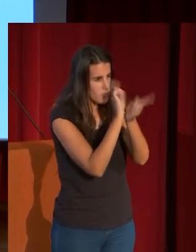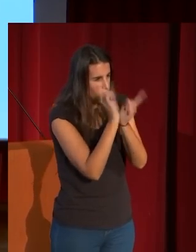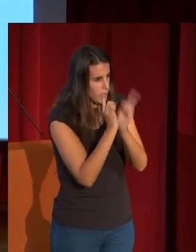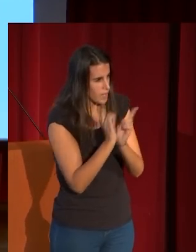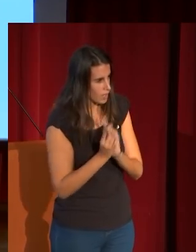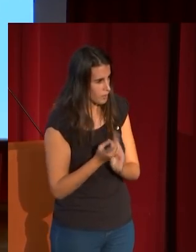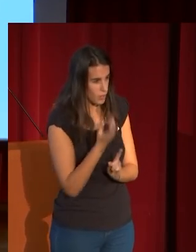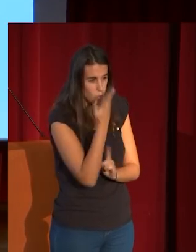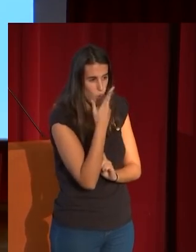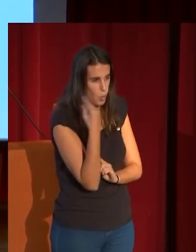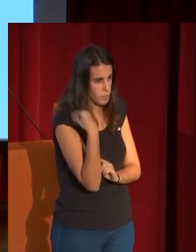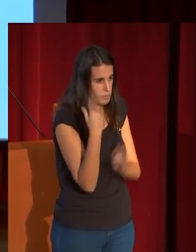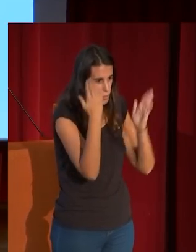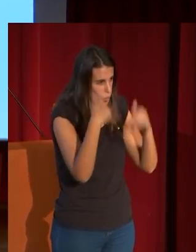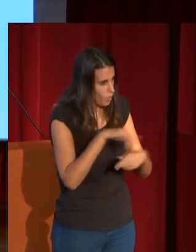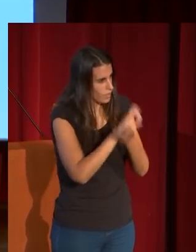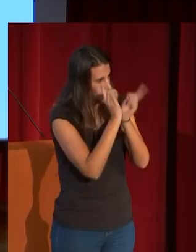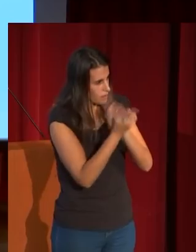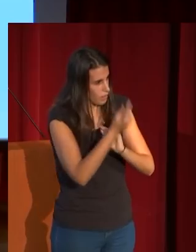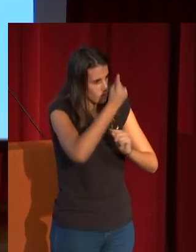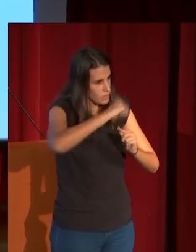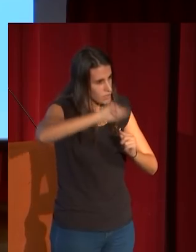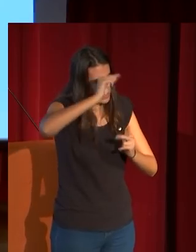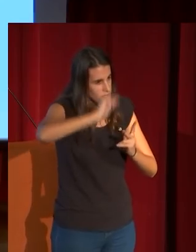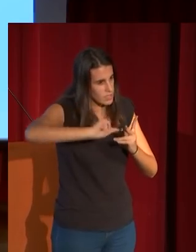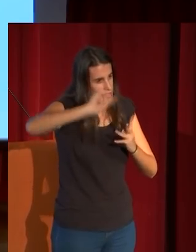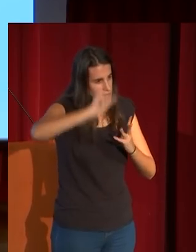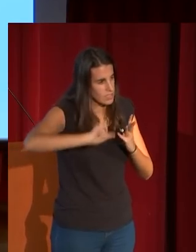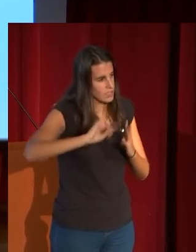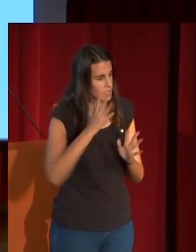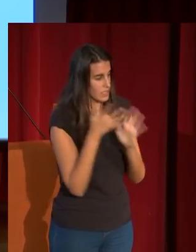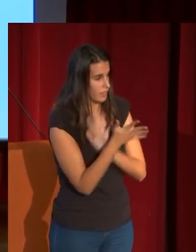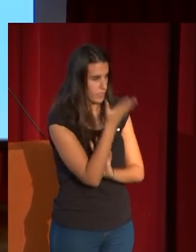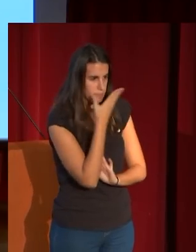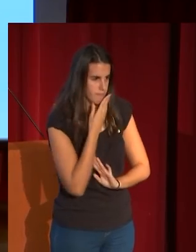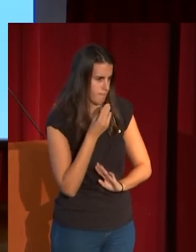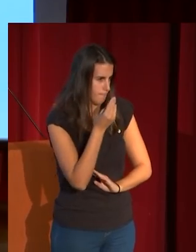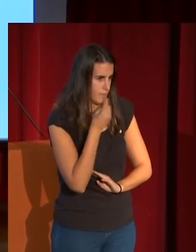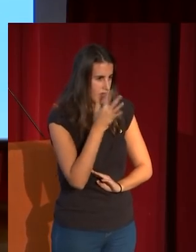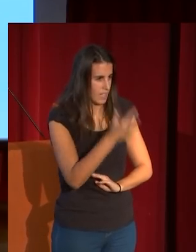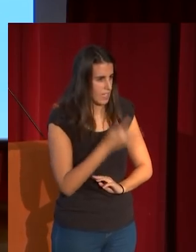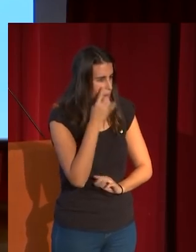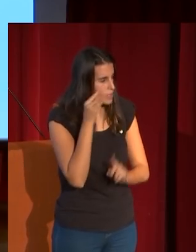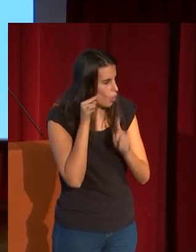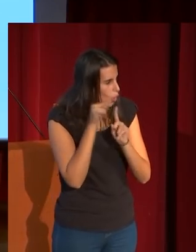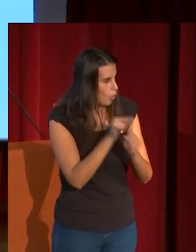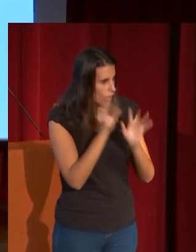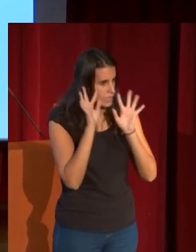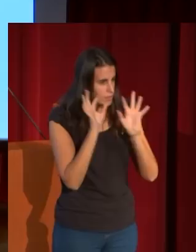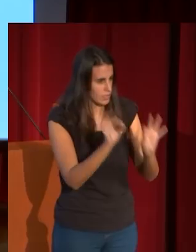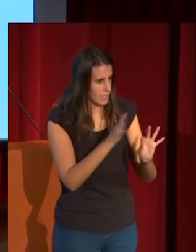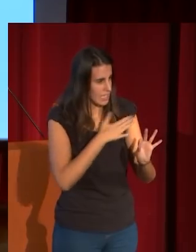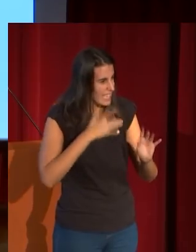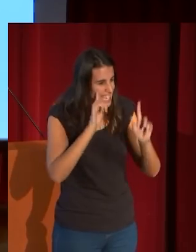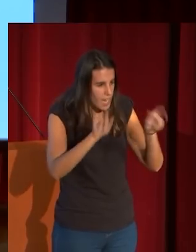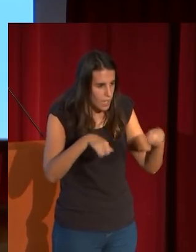realmente nos muestra una belleza extraordinaria pero sobre todo un espíritu de objetividad y de plasmación